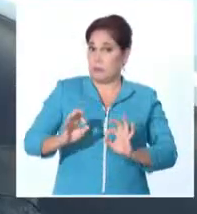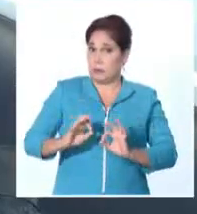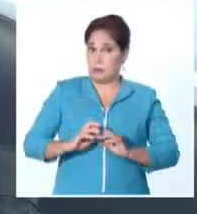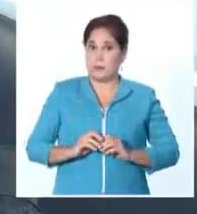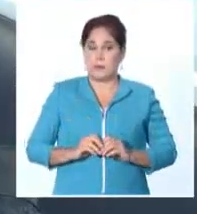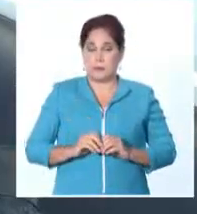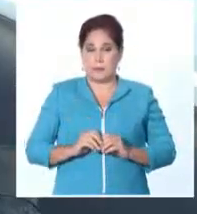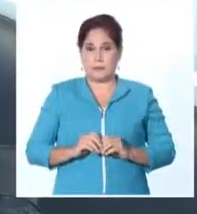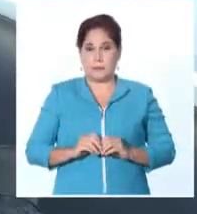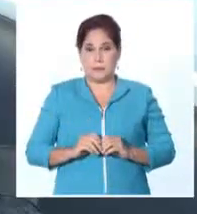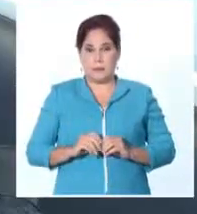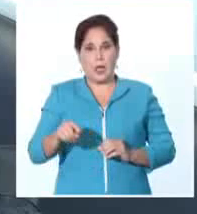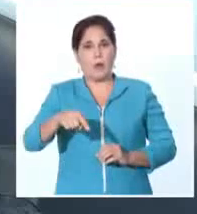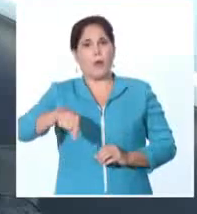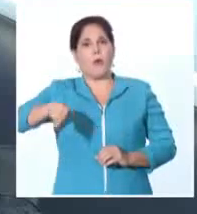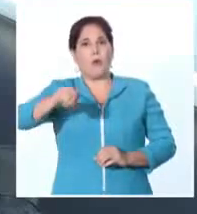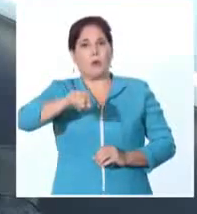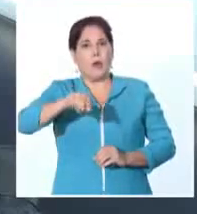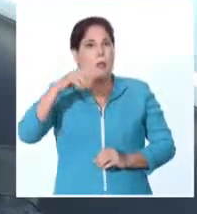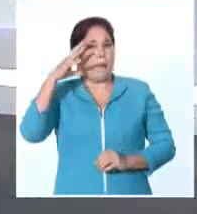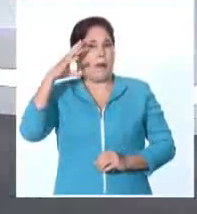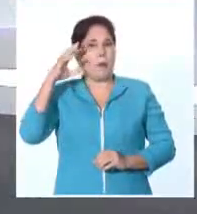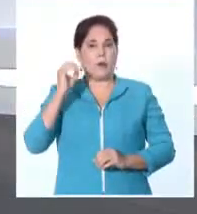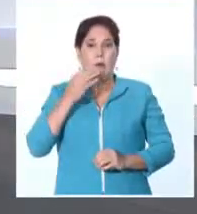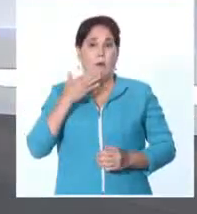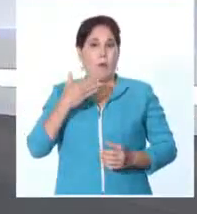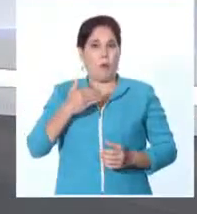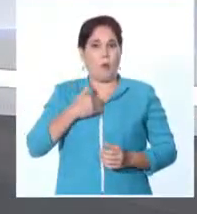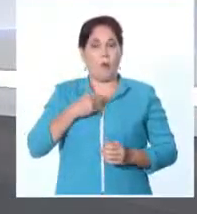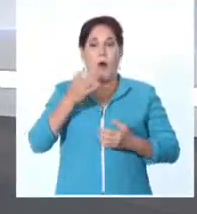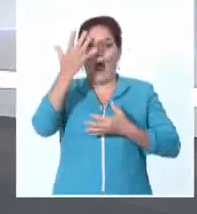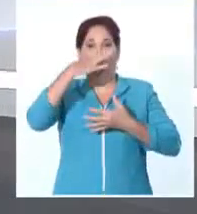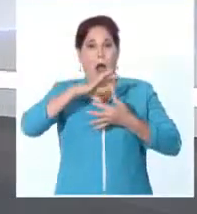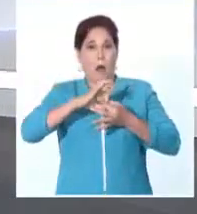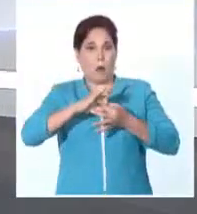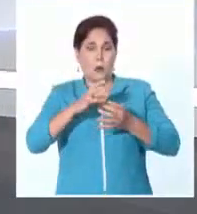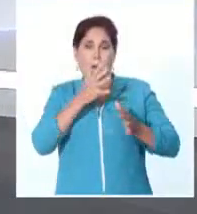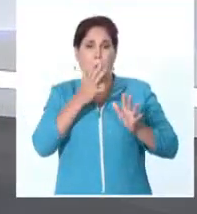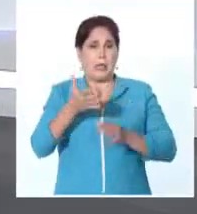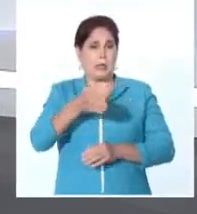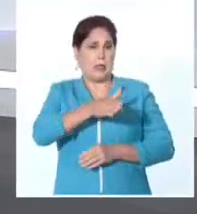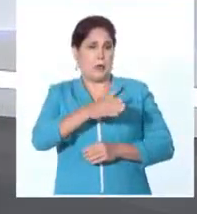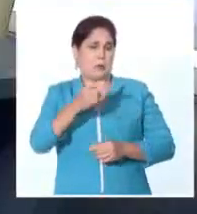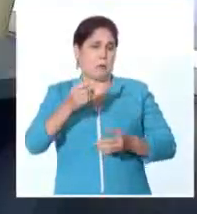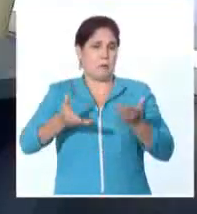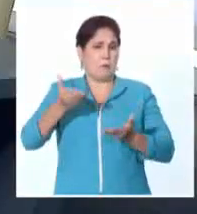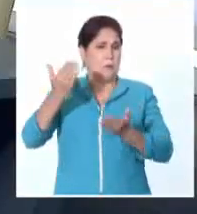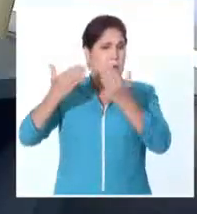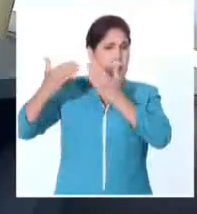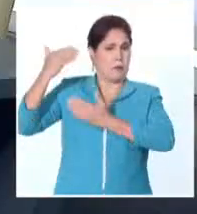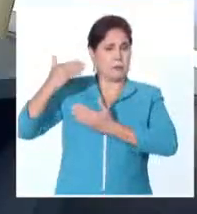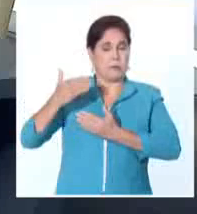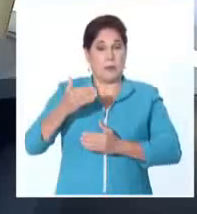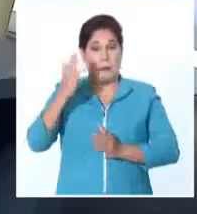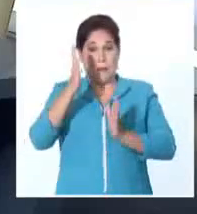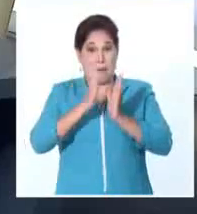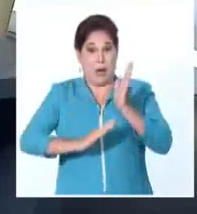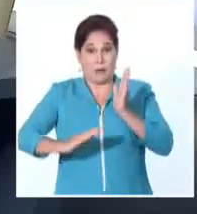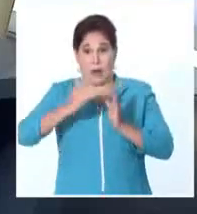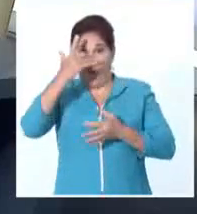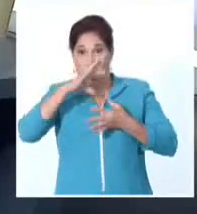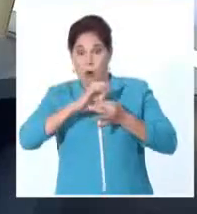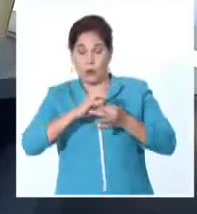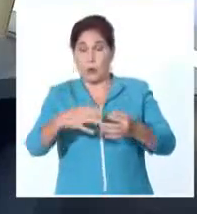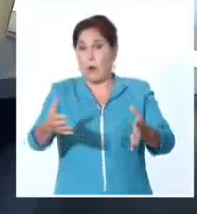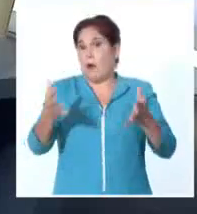así, bueno, ustedes pueden ver cómo se está comportando agosto, muy parecido al mes de julio, siendo agosto el mes más caluroso del año.